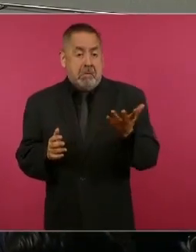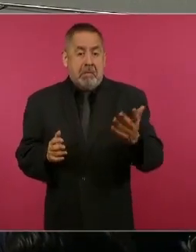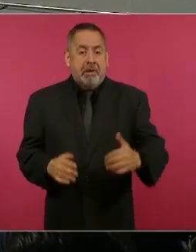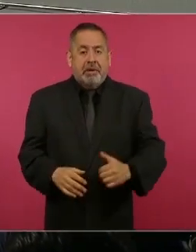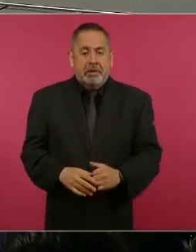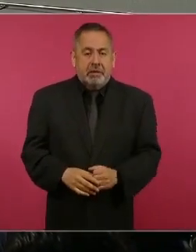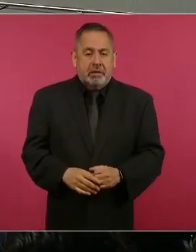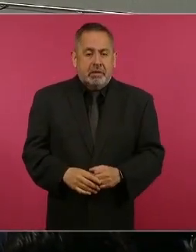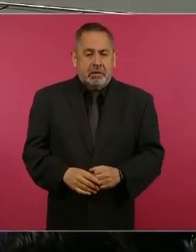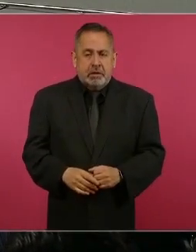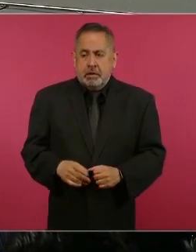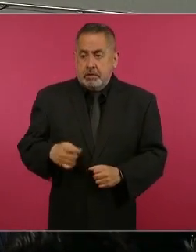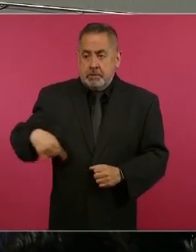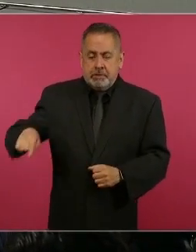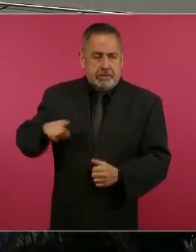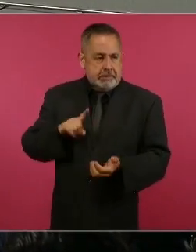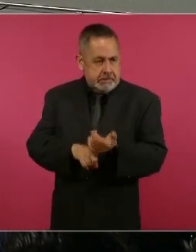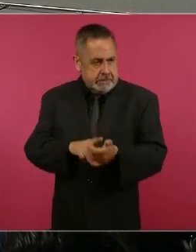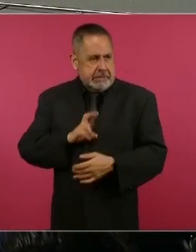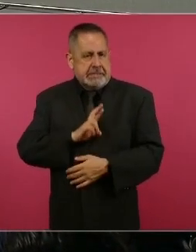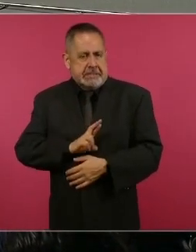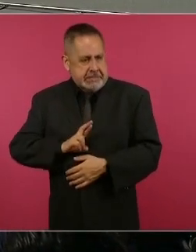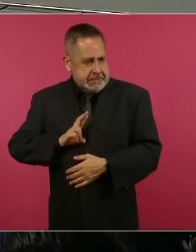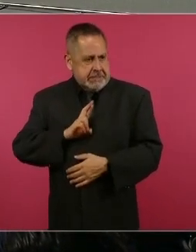no somos rencorosos,